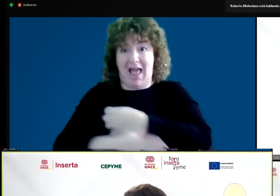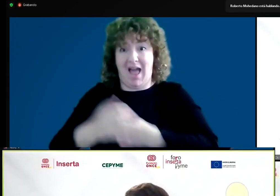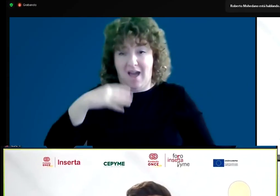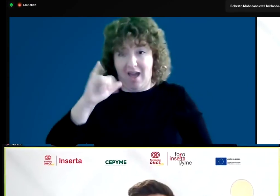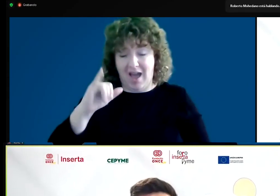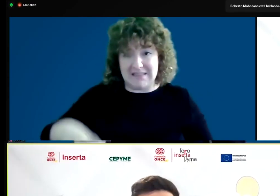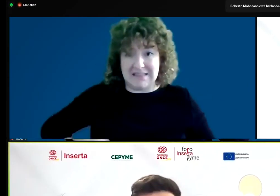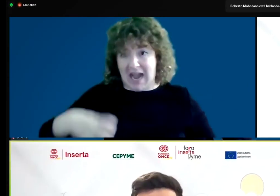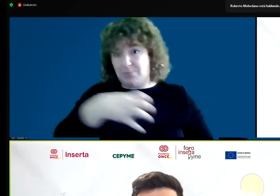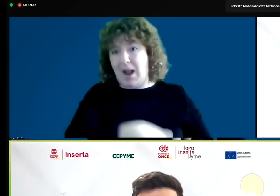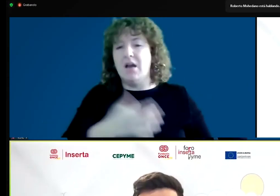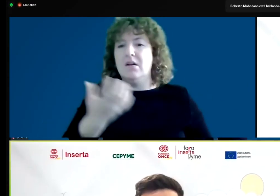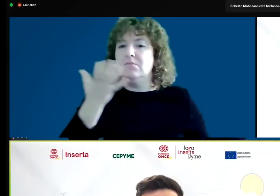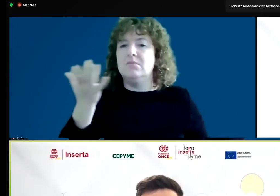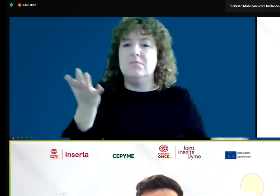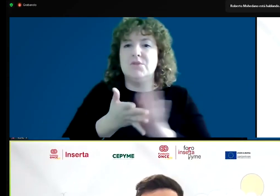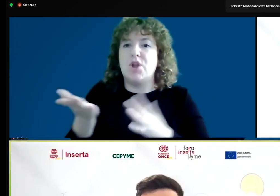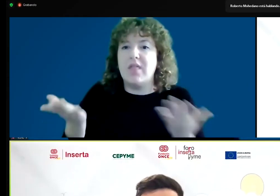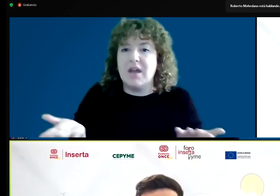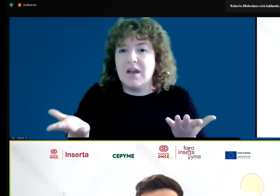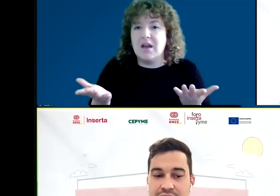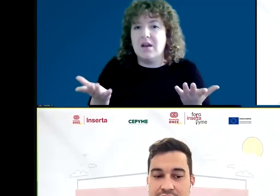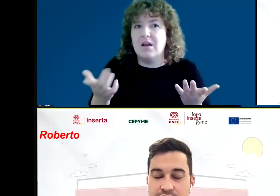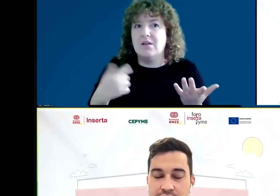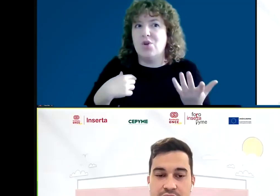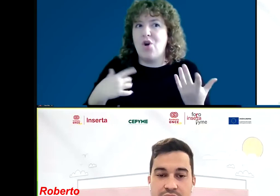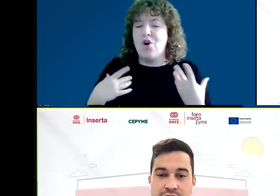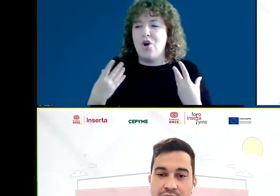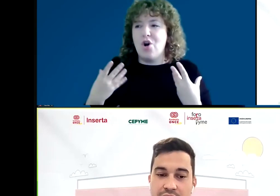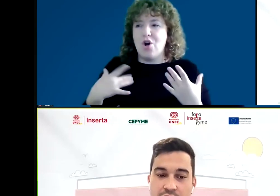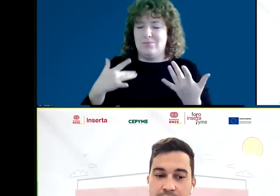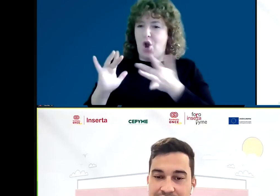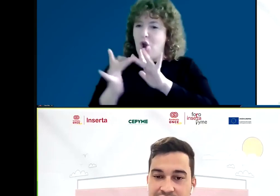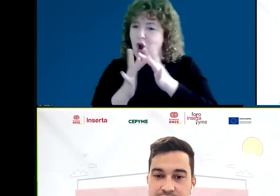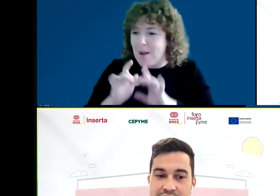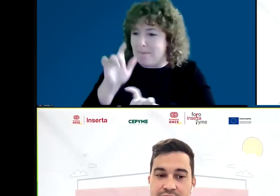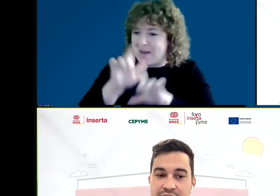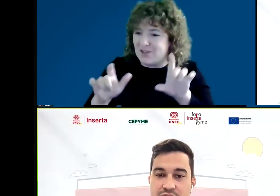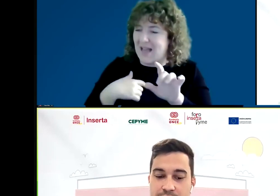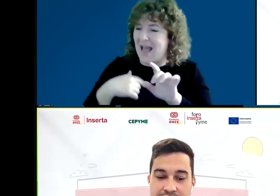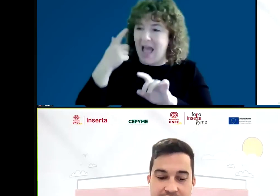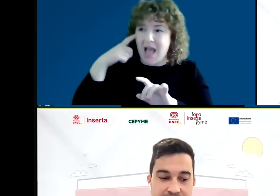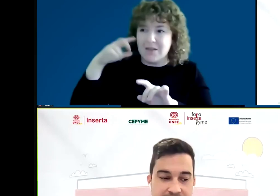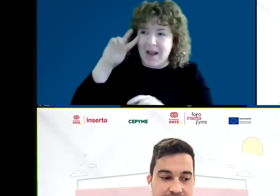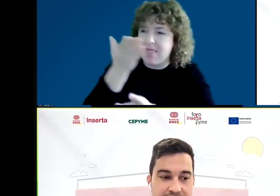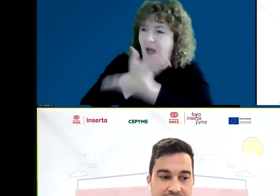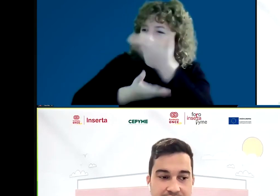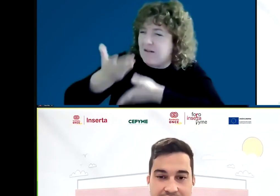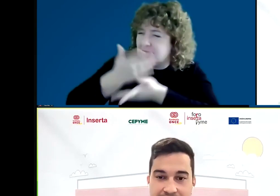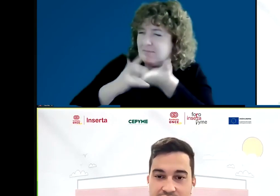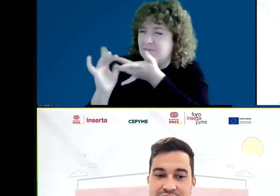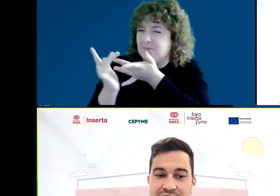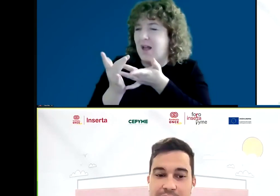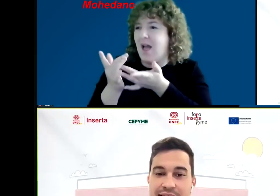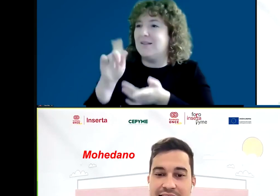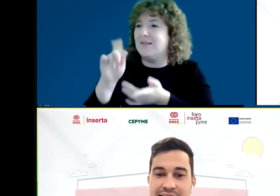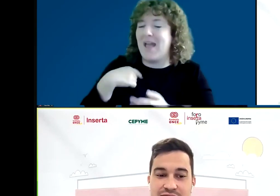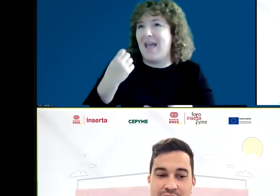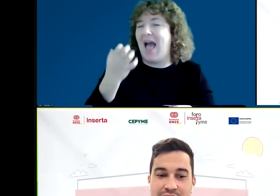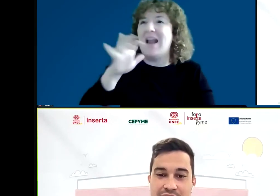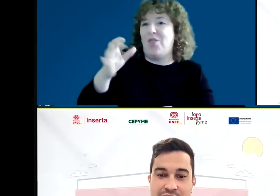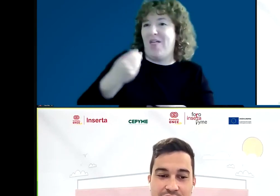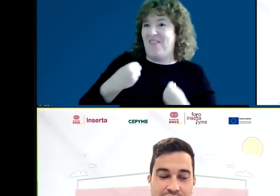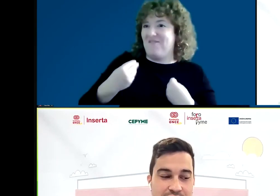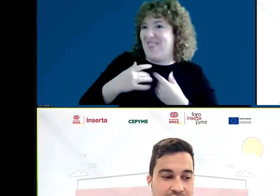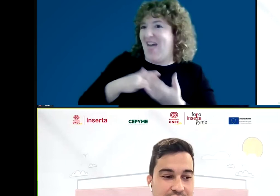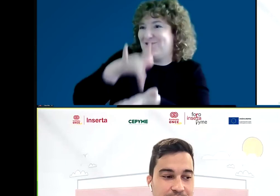vives con gente que tiene esta condición, compartes experiencias, compartes anécdotas de vida que te han